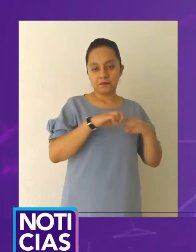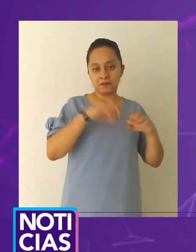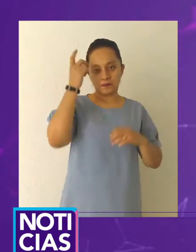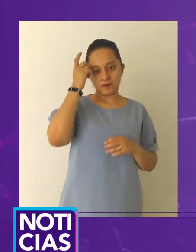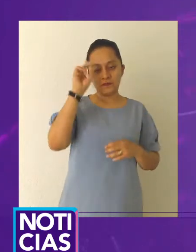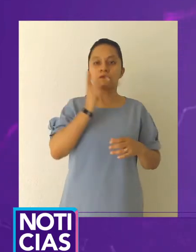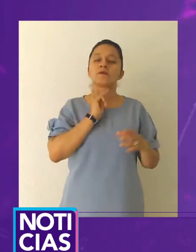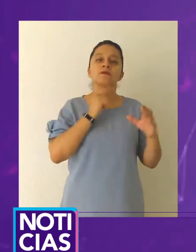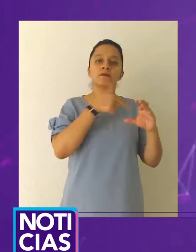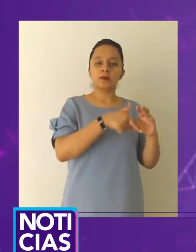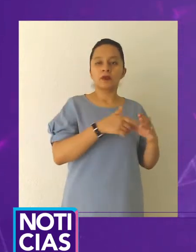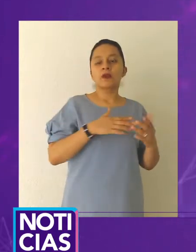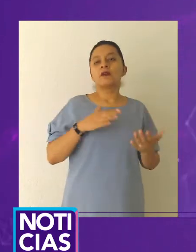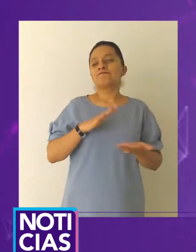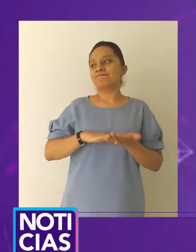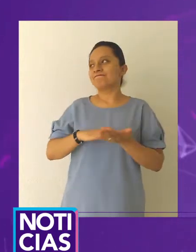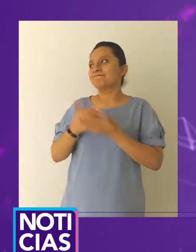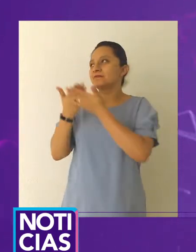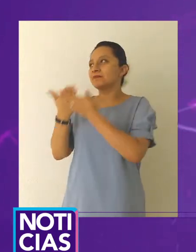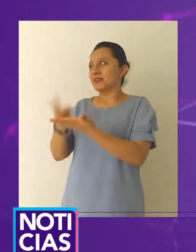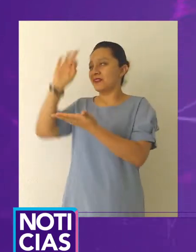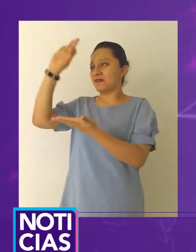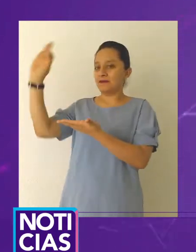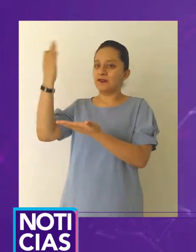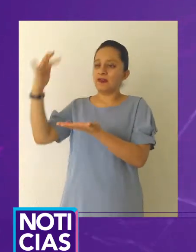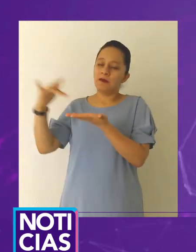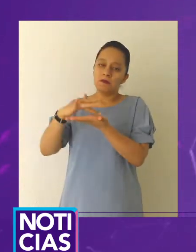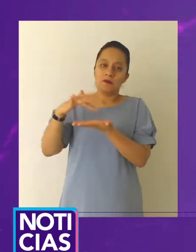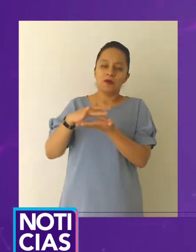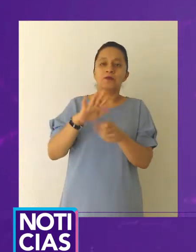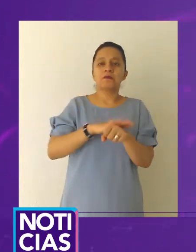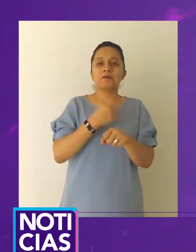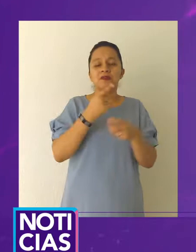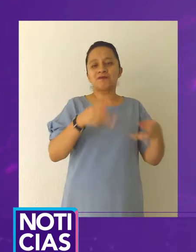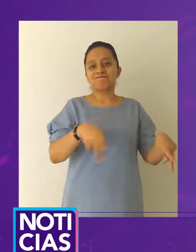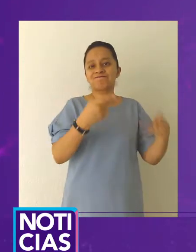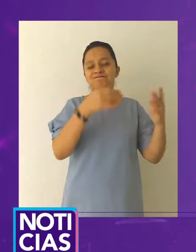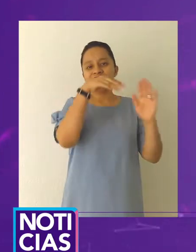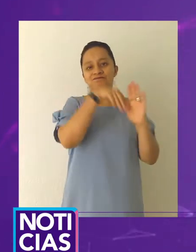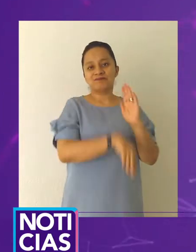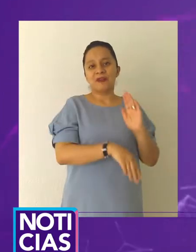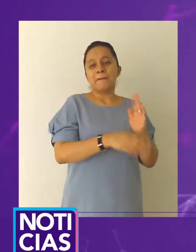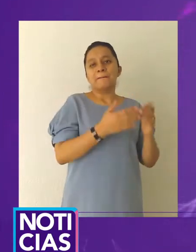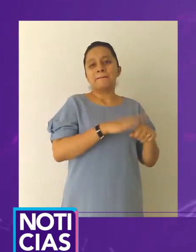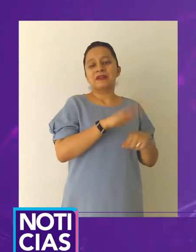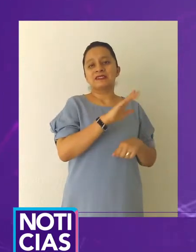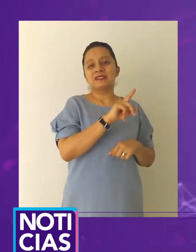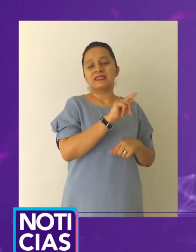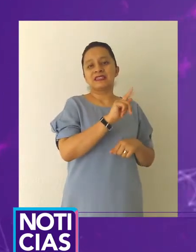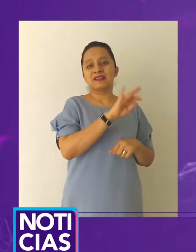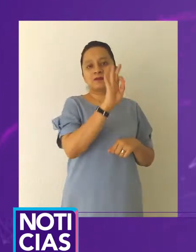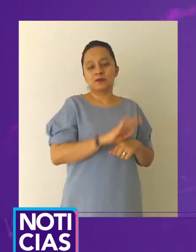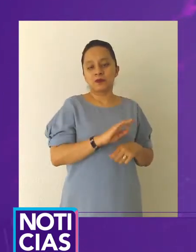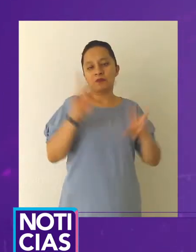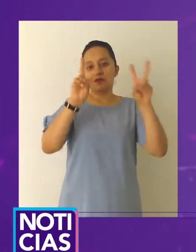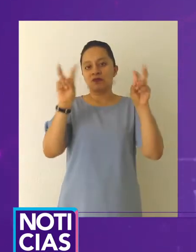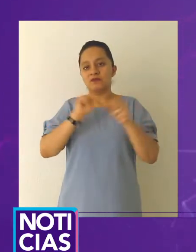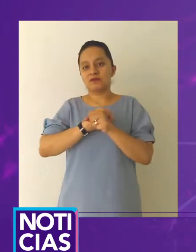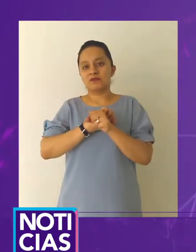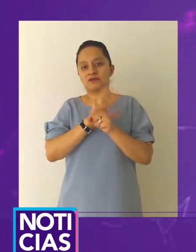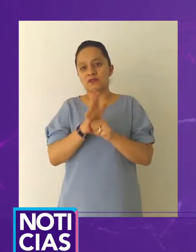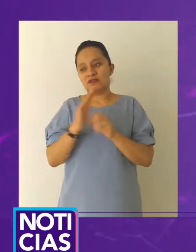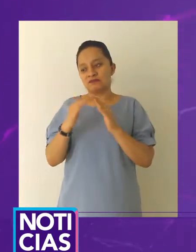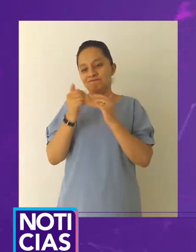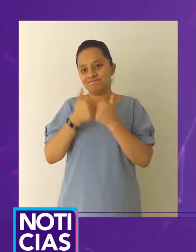Uno de los sectores económicos que más ha resentido los efectos de la contingencia sanitaria a causa de la enfermedad del COVID-19 son las estaciones de servicio de venta de gasolina y